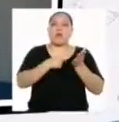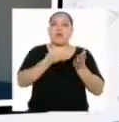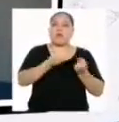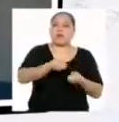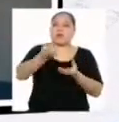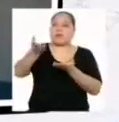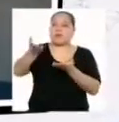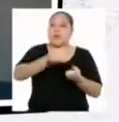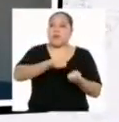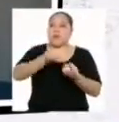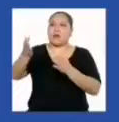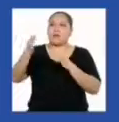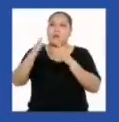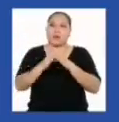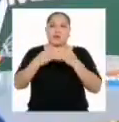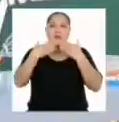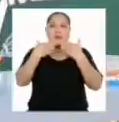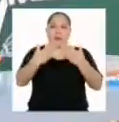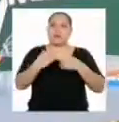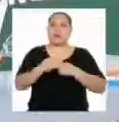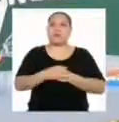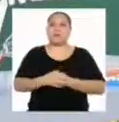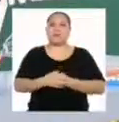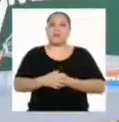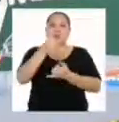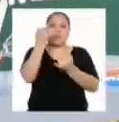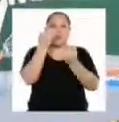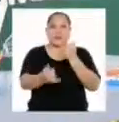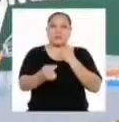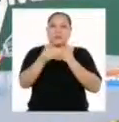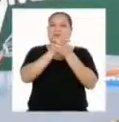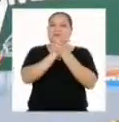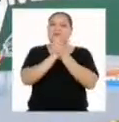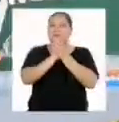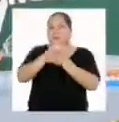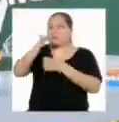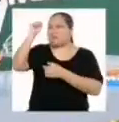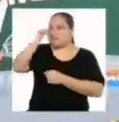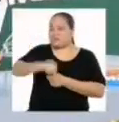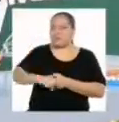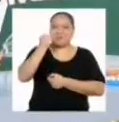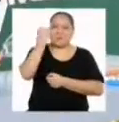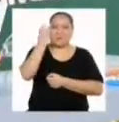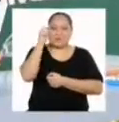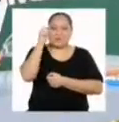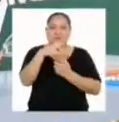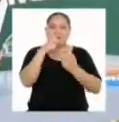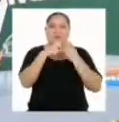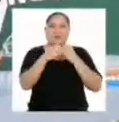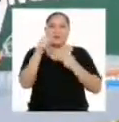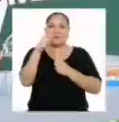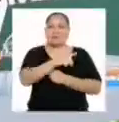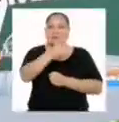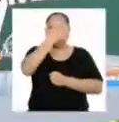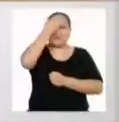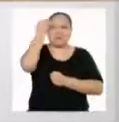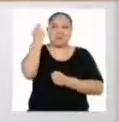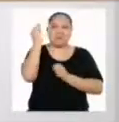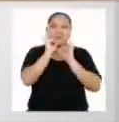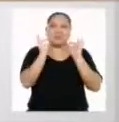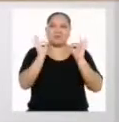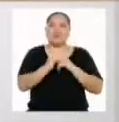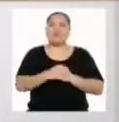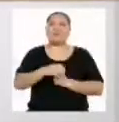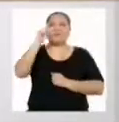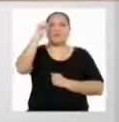domicilio realizado. Gracias. Nuestra última amiga sí comprendió a la perfección la situación. No se le escapó nada.